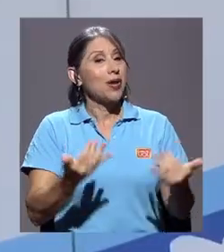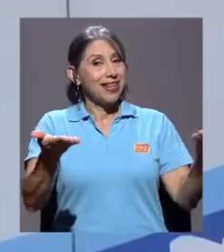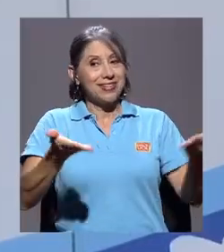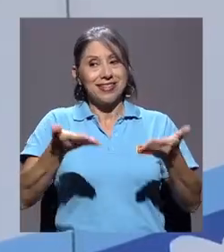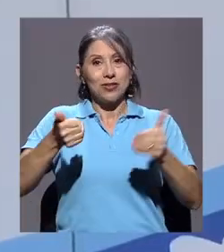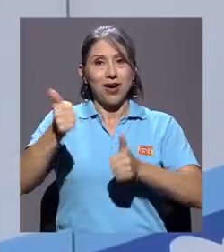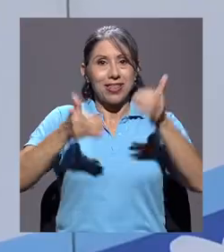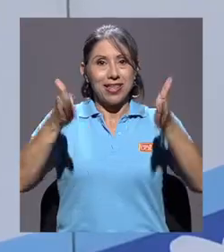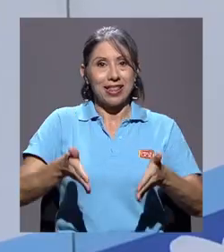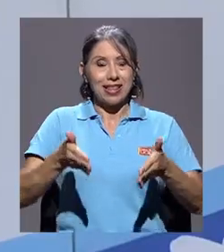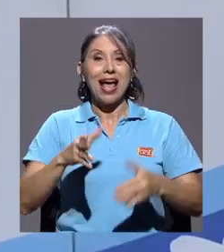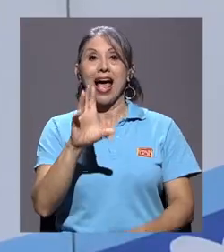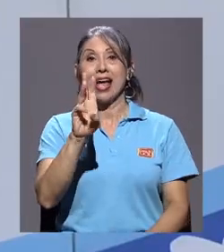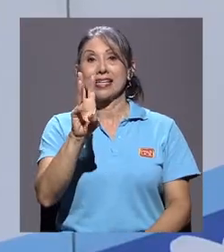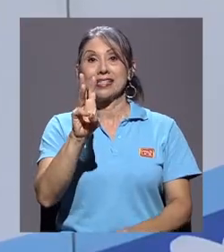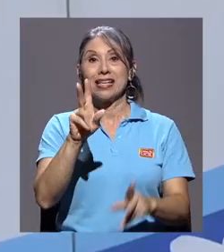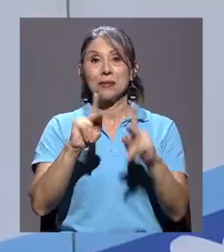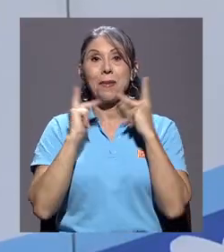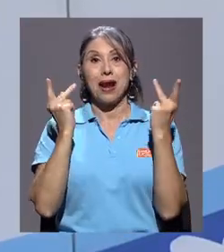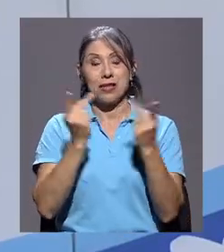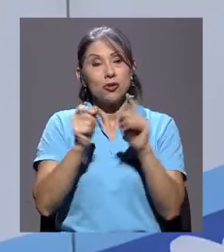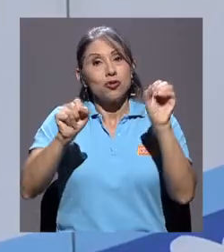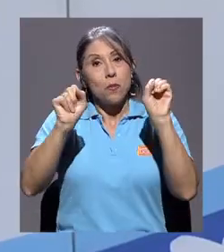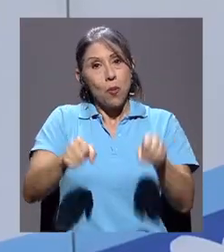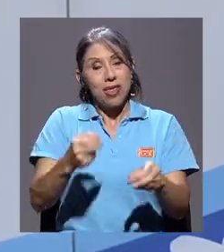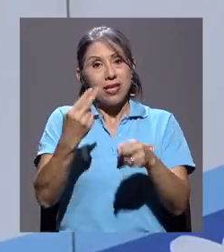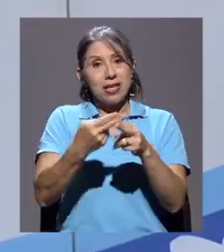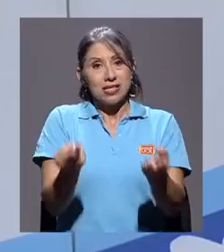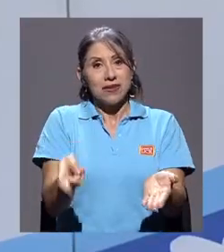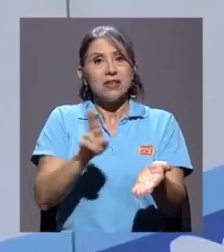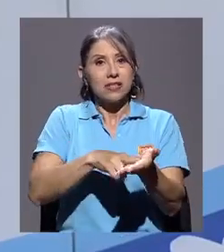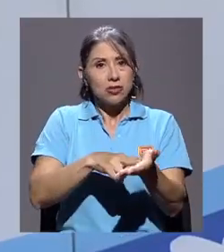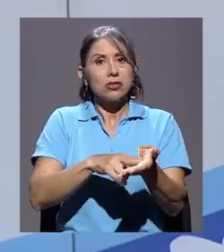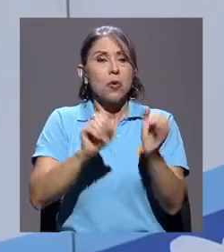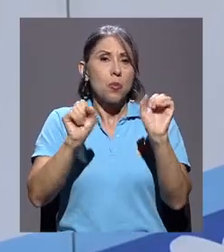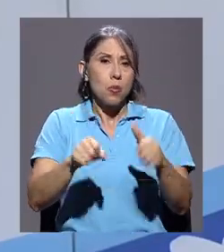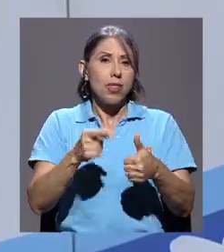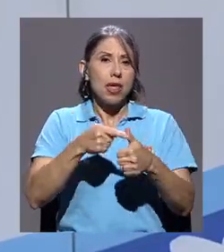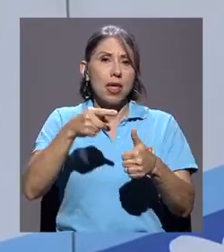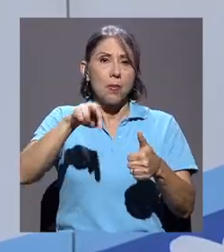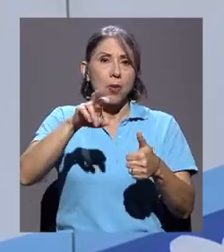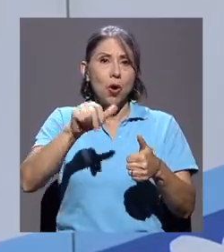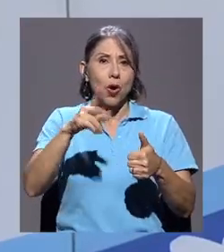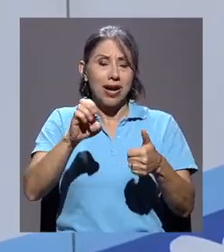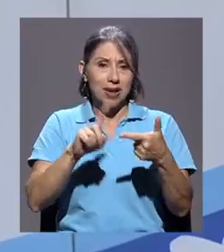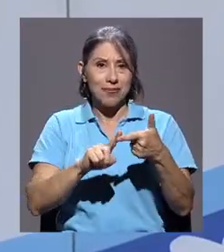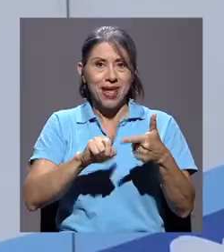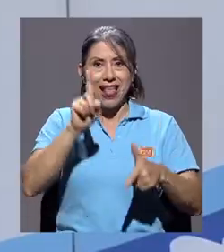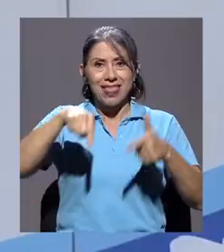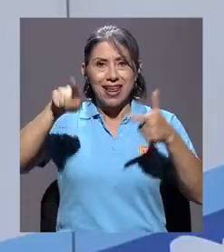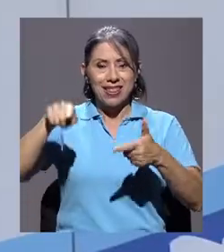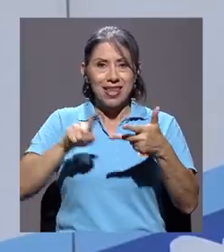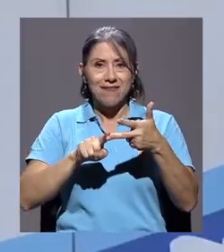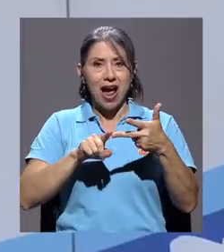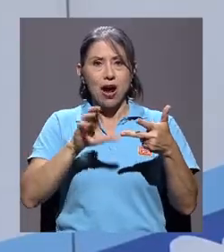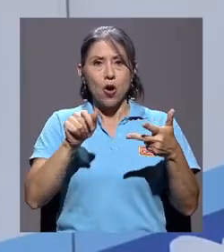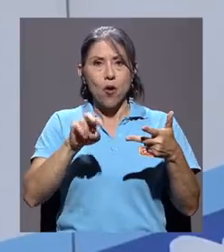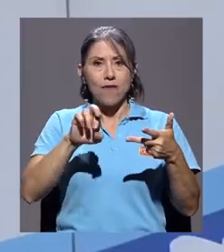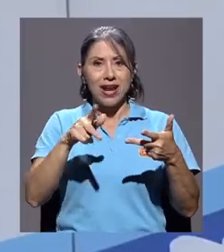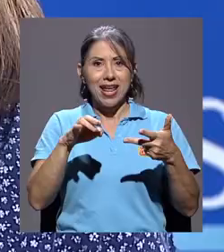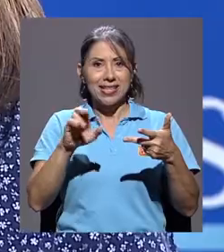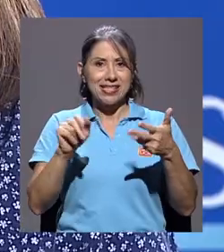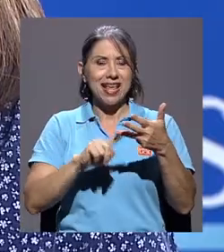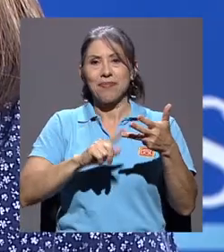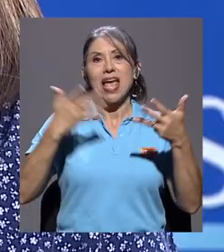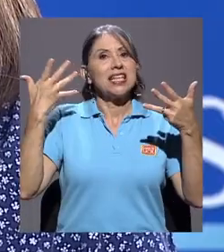candidaturas. Hay seis partidos que pueden inscribirse, que pueden solicitar las inscripciones, que serían PROGRE, Alternativa, Convergencia,